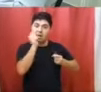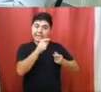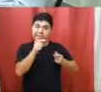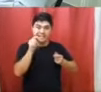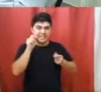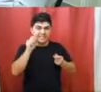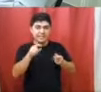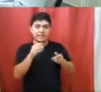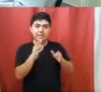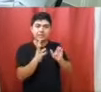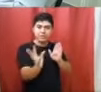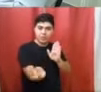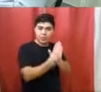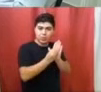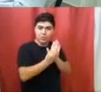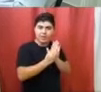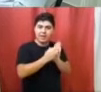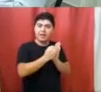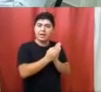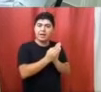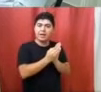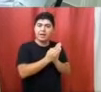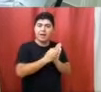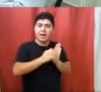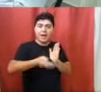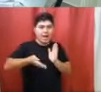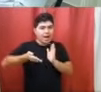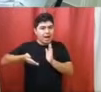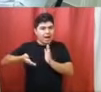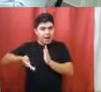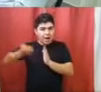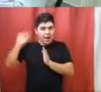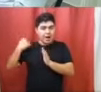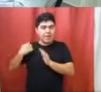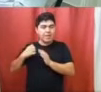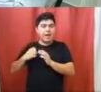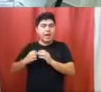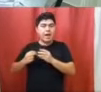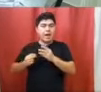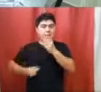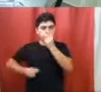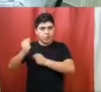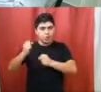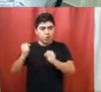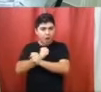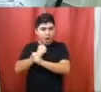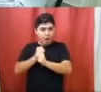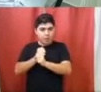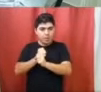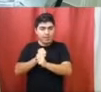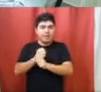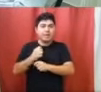incorporado en el presupuesto que se aprobó por mayoría el mes de diciembre del año pasado.